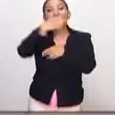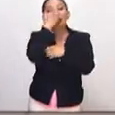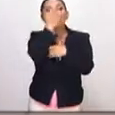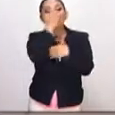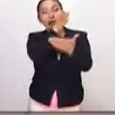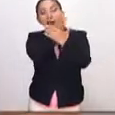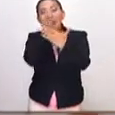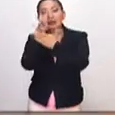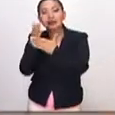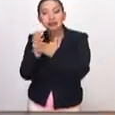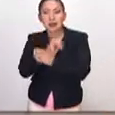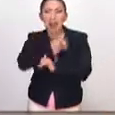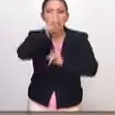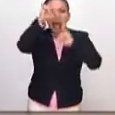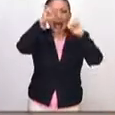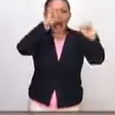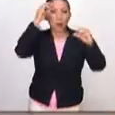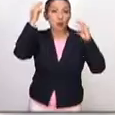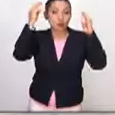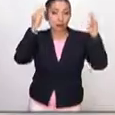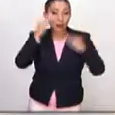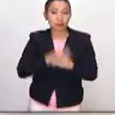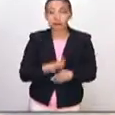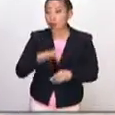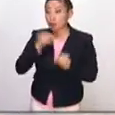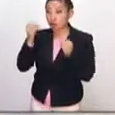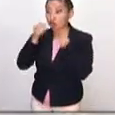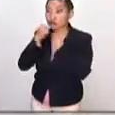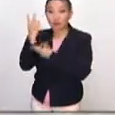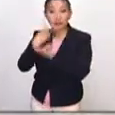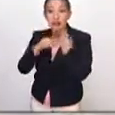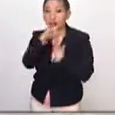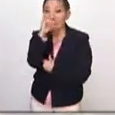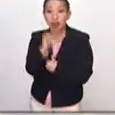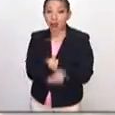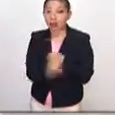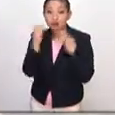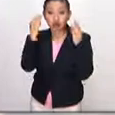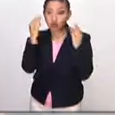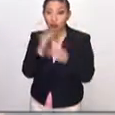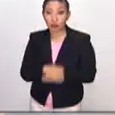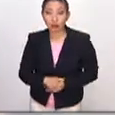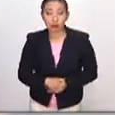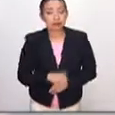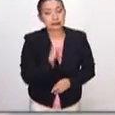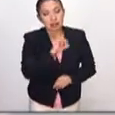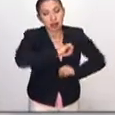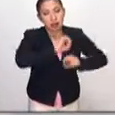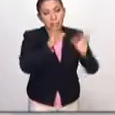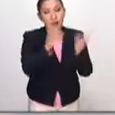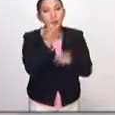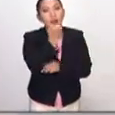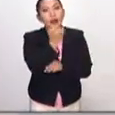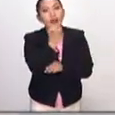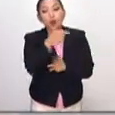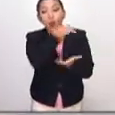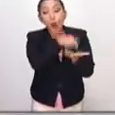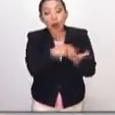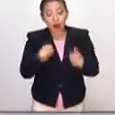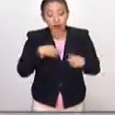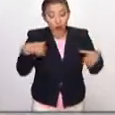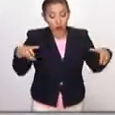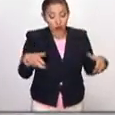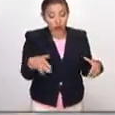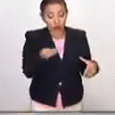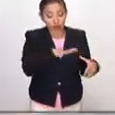escolares más lejanas al museo. Porque hay muchos niños que no han venido nunca a un museo, ¿no? Exactamente. Y porque la zona donde